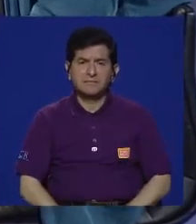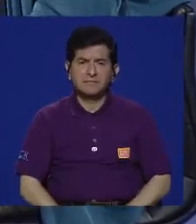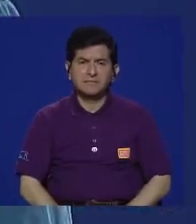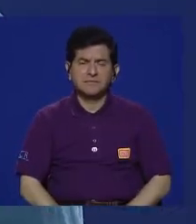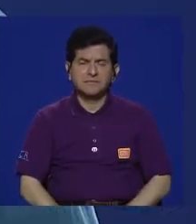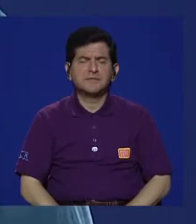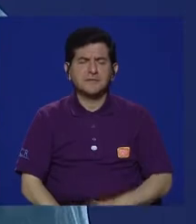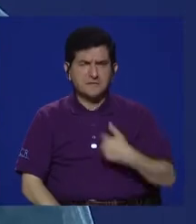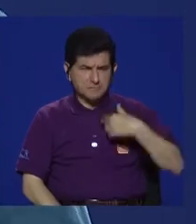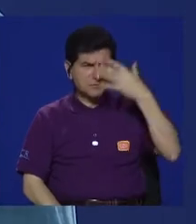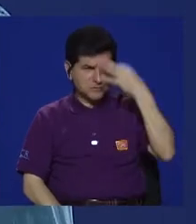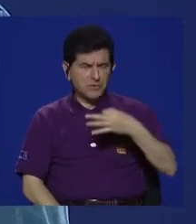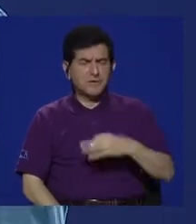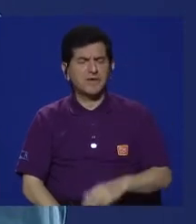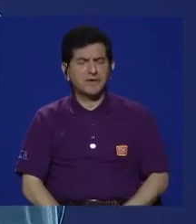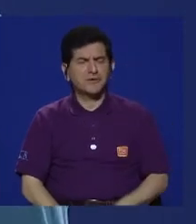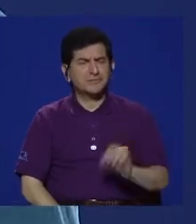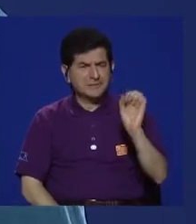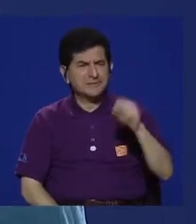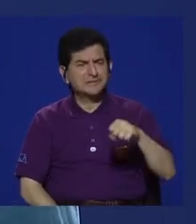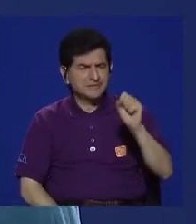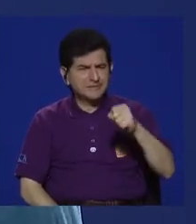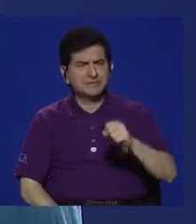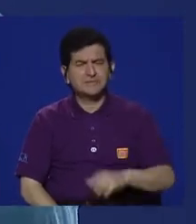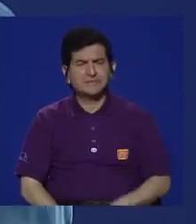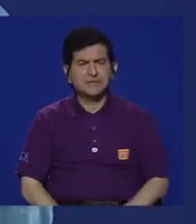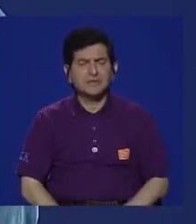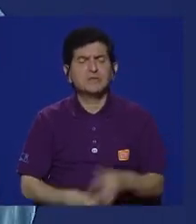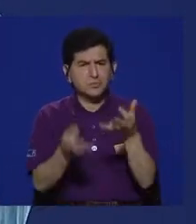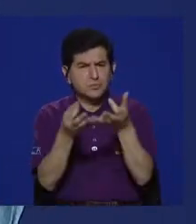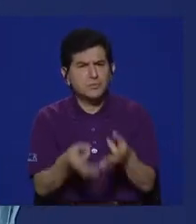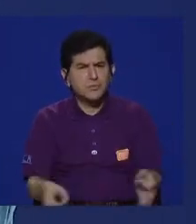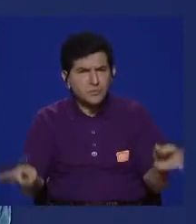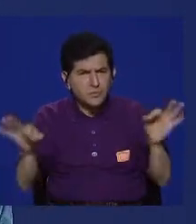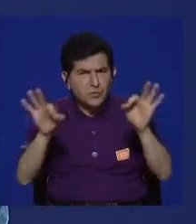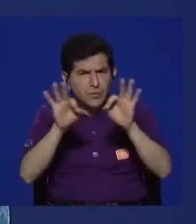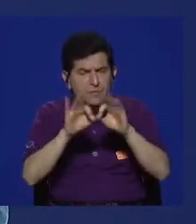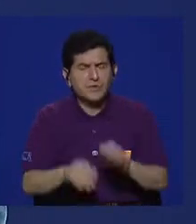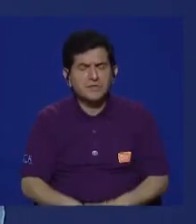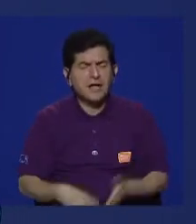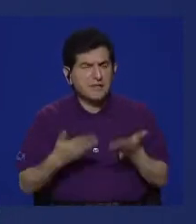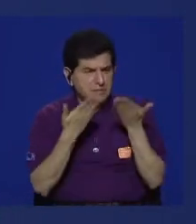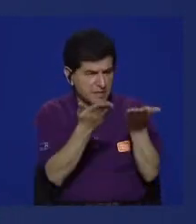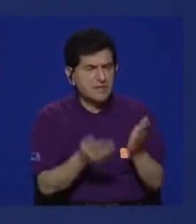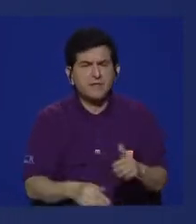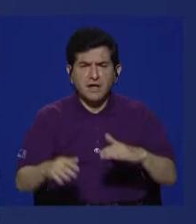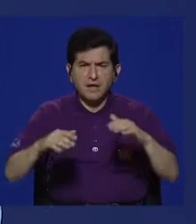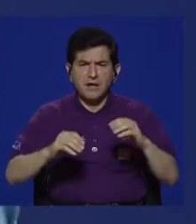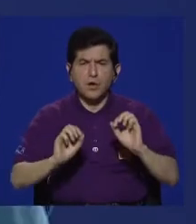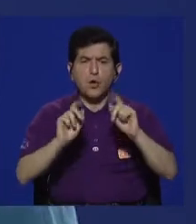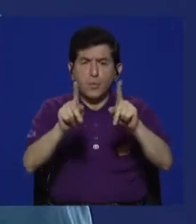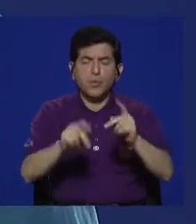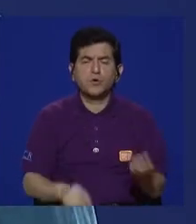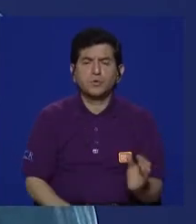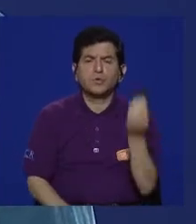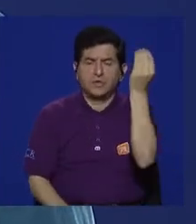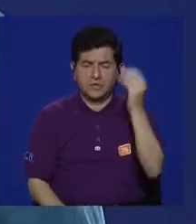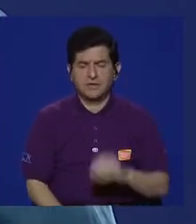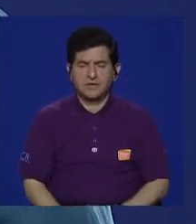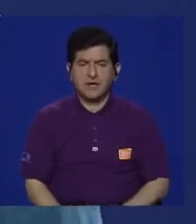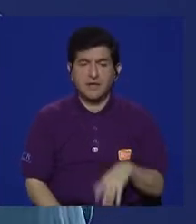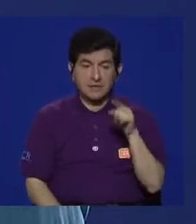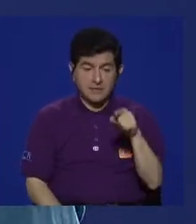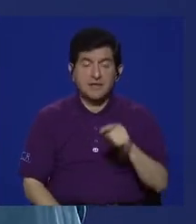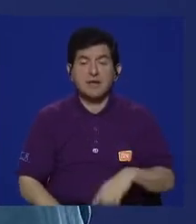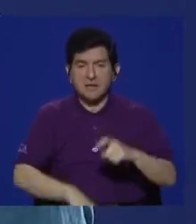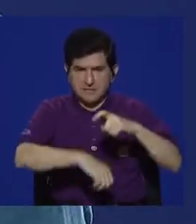Sí, para mí es importante, para dar espacio para los jóvenes es muy importante, porque